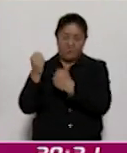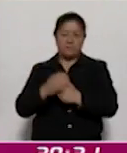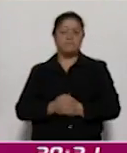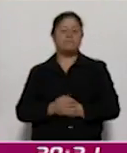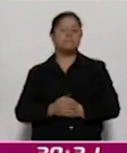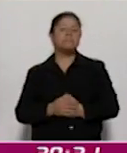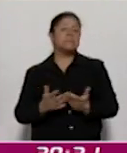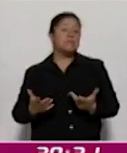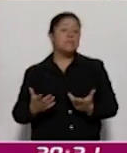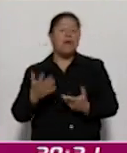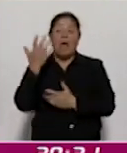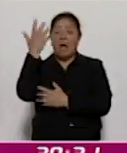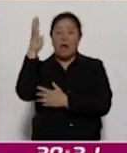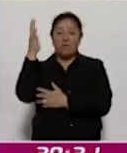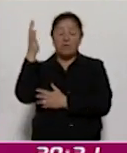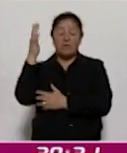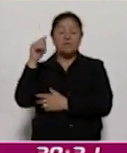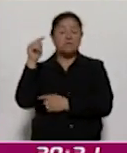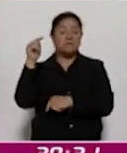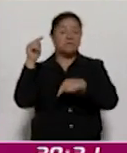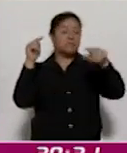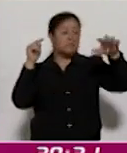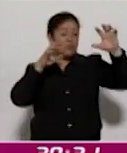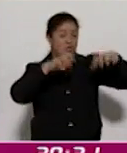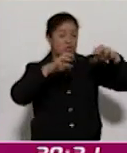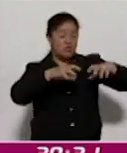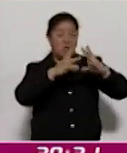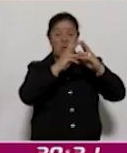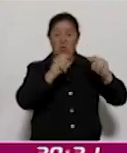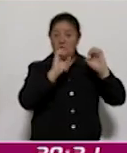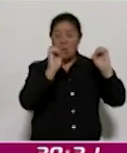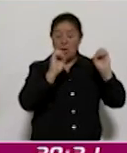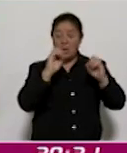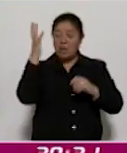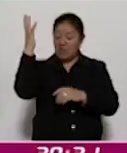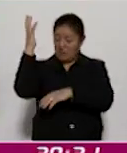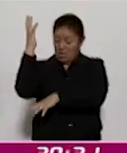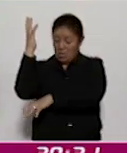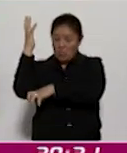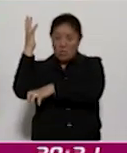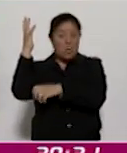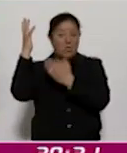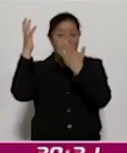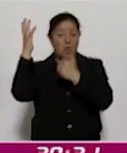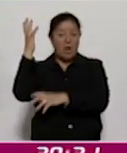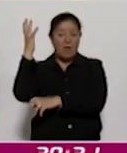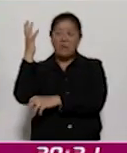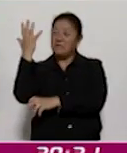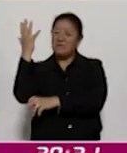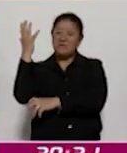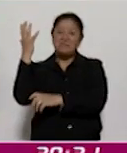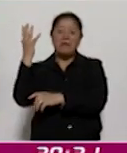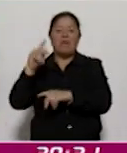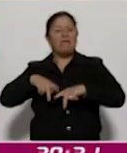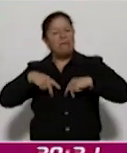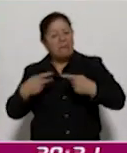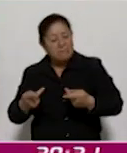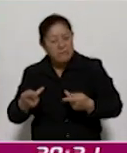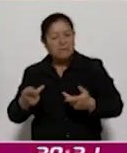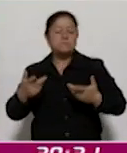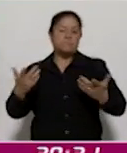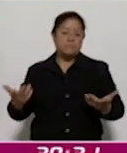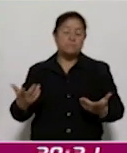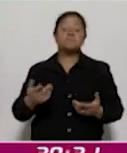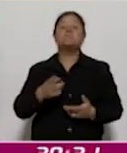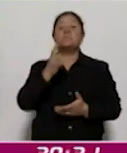sequía, los árboles no tenían la capacidad de defenderse y por eso se convirtió en una plaga. Entonces el gobierno hizo una gestión. Solo dos estados logramos